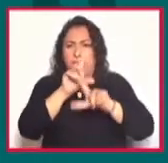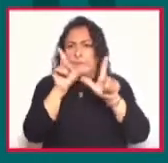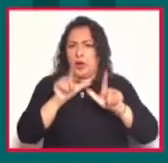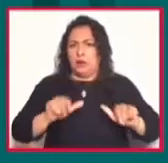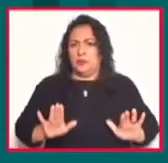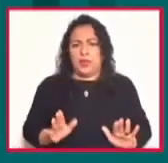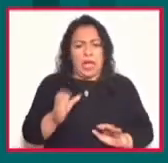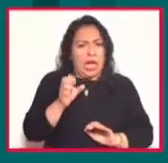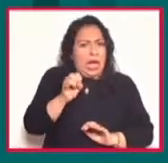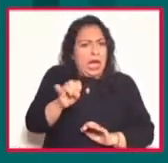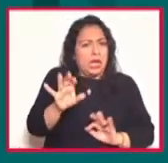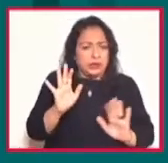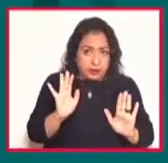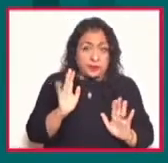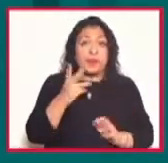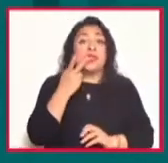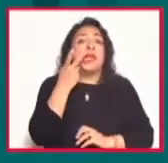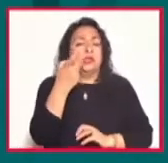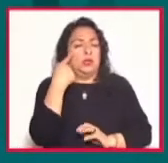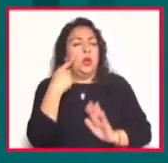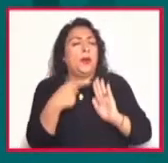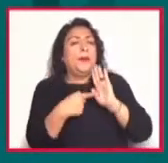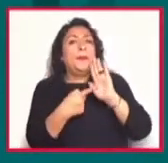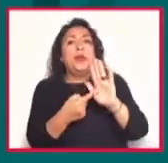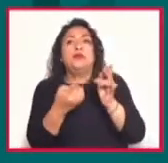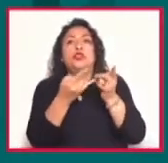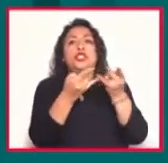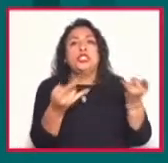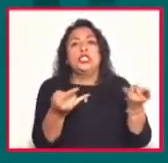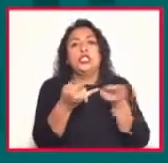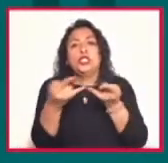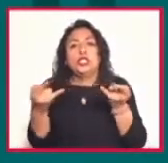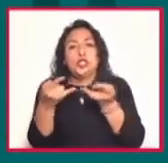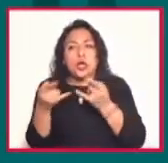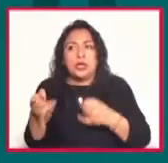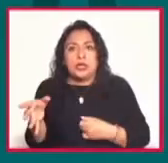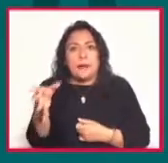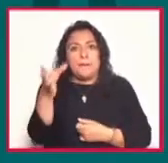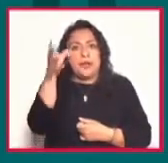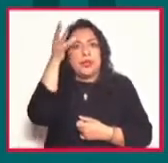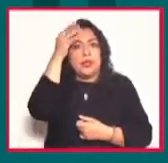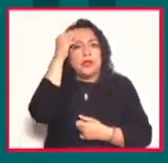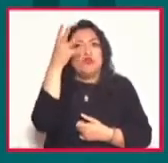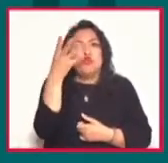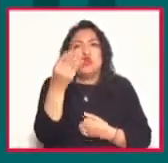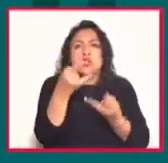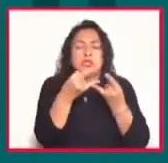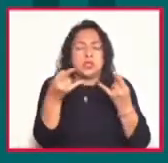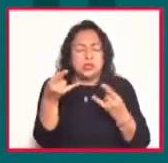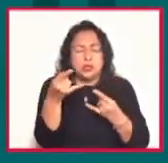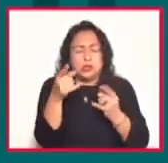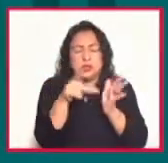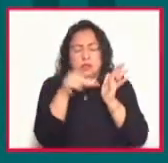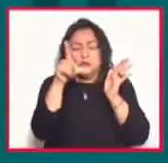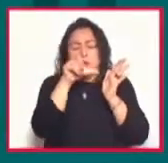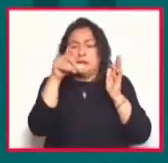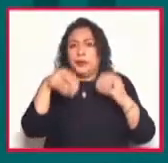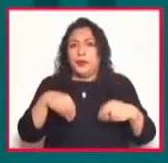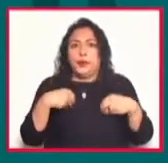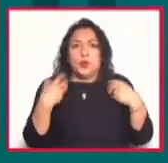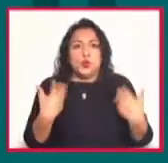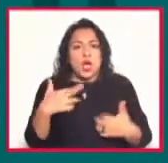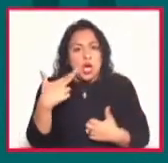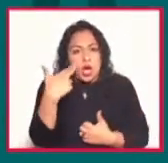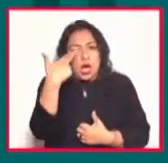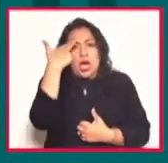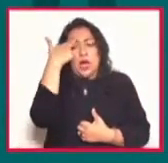naturaleza, la cual se refleja en las historietas de las que aprendimos inolvidables lecciones de vida. Y yo